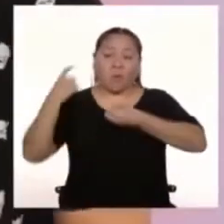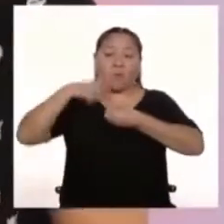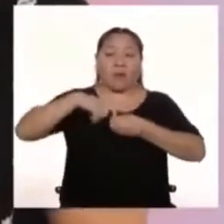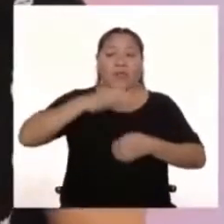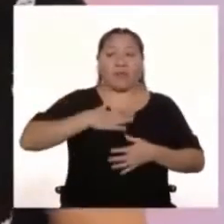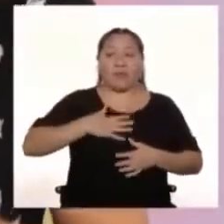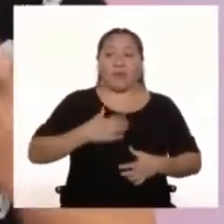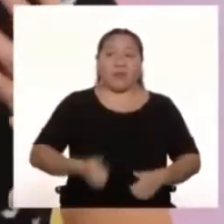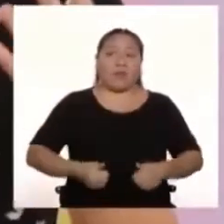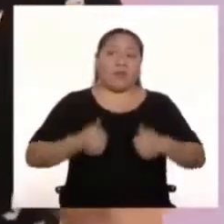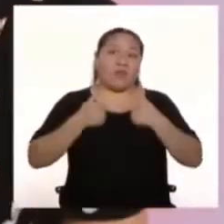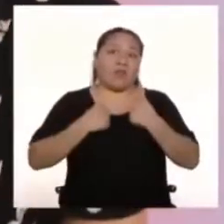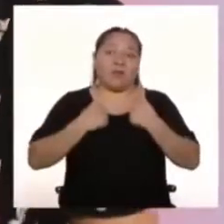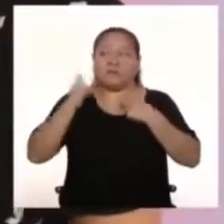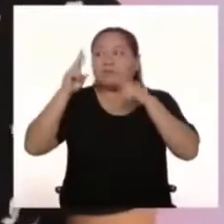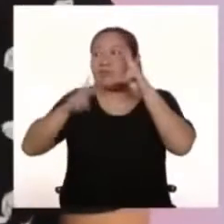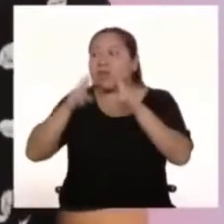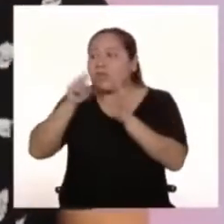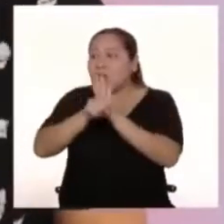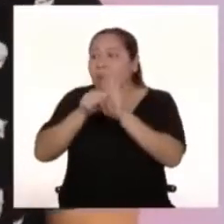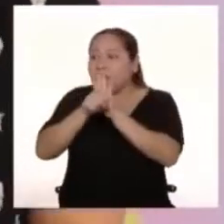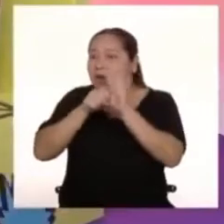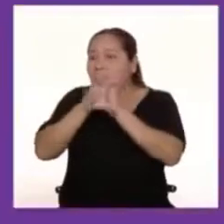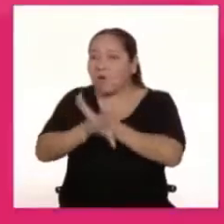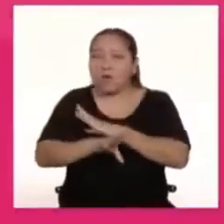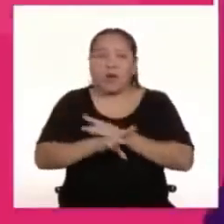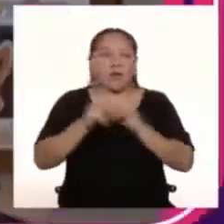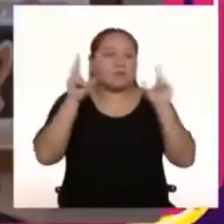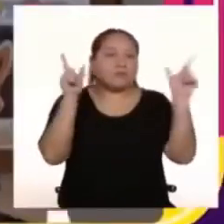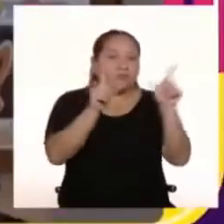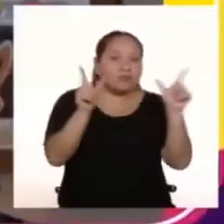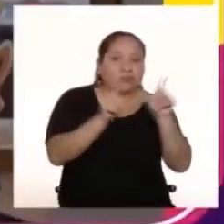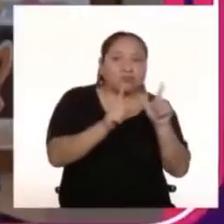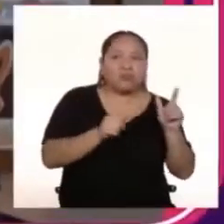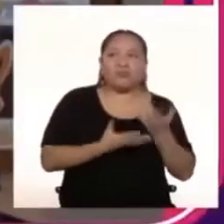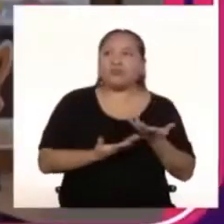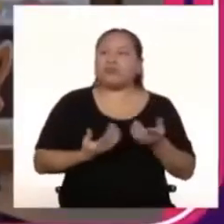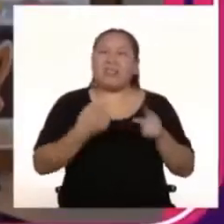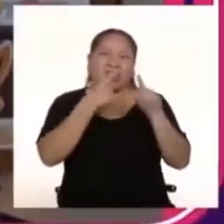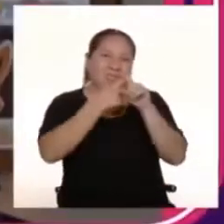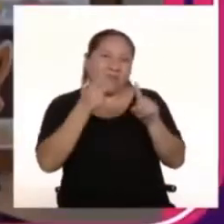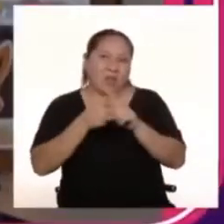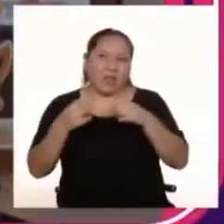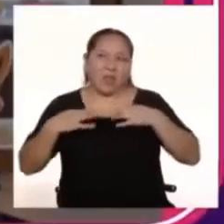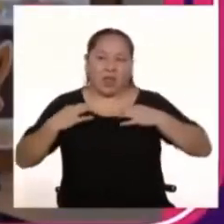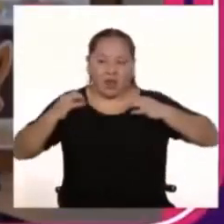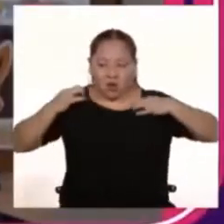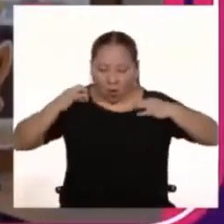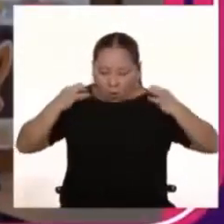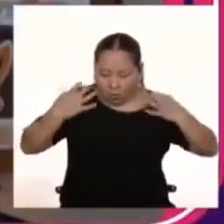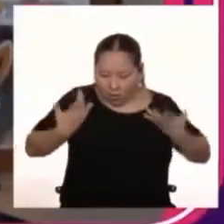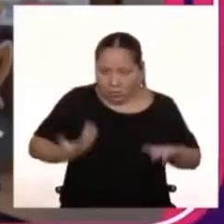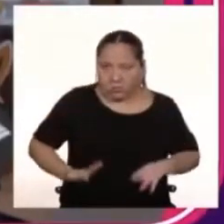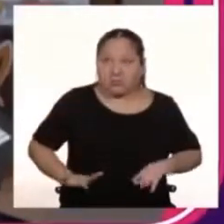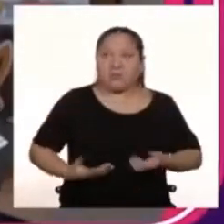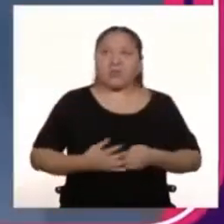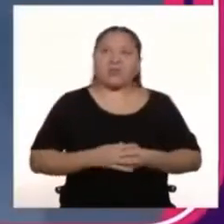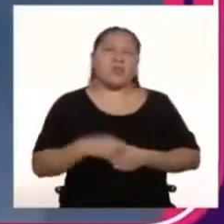hace parte de su vida Ya sea viendo las series, películas, en lo que lee En la forma en que se viste Entonces,